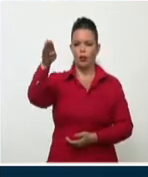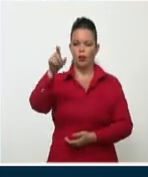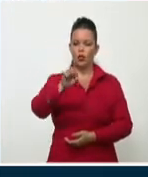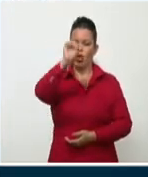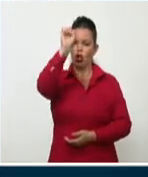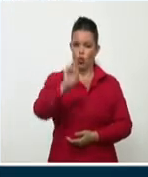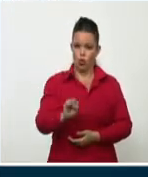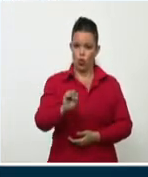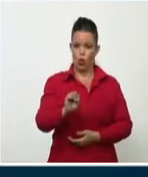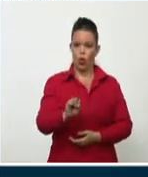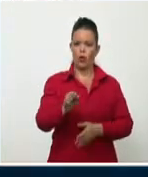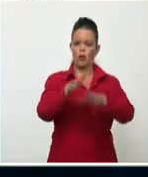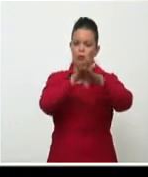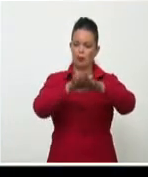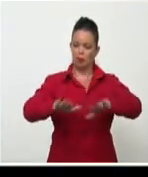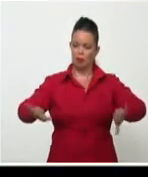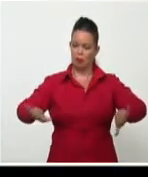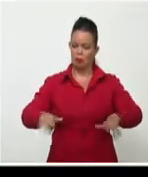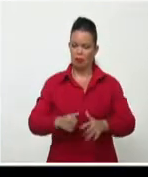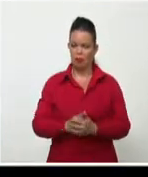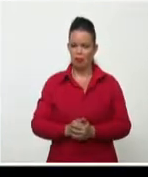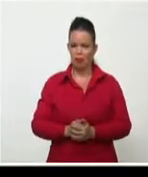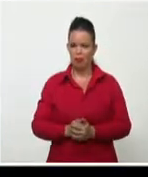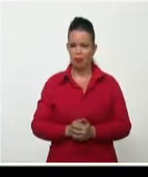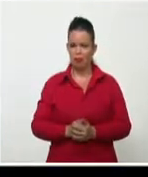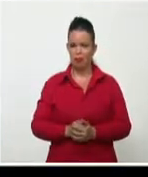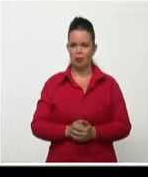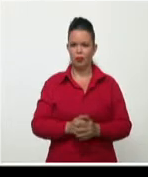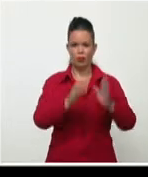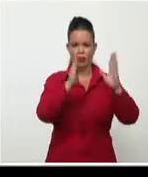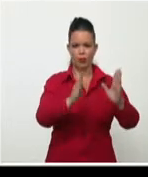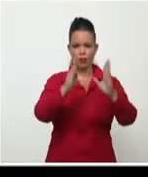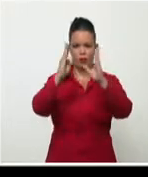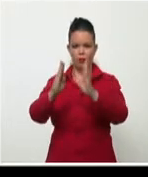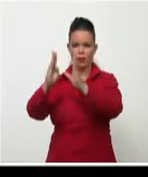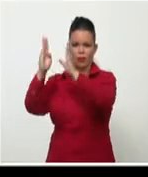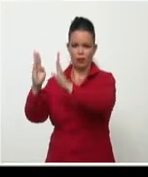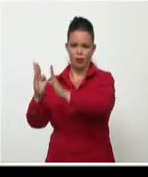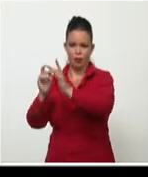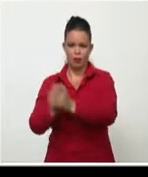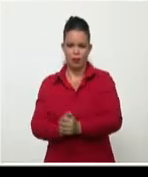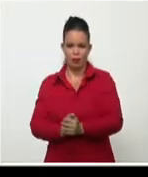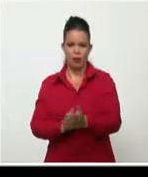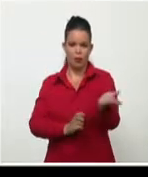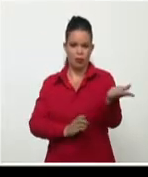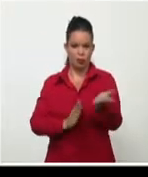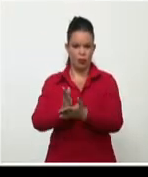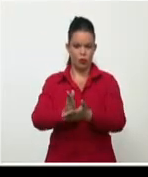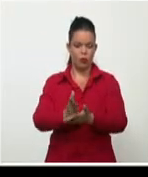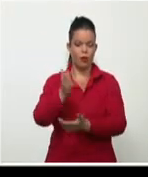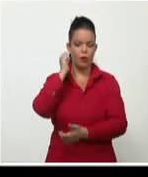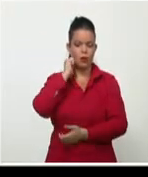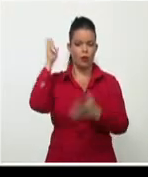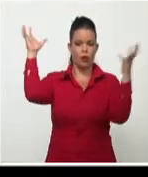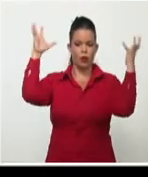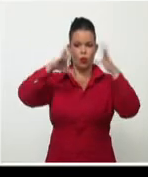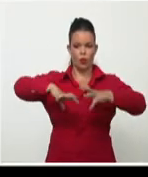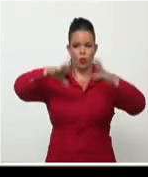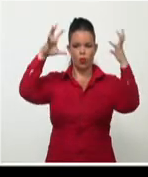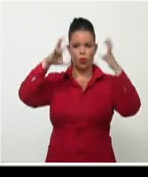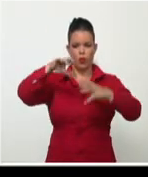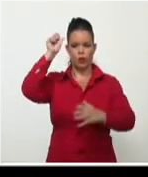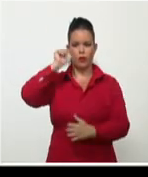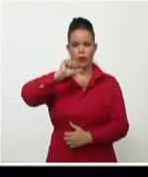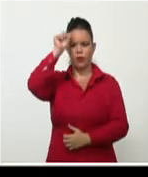el resto de los litorales. Y bueno, en próximos días se mantiene esta tendencia a un aumento en cuanto a la probabilidad de lluvias. El resto del fin de semana, numerosas lluvias